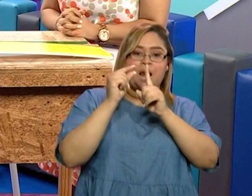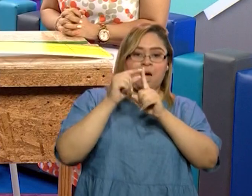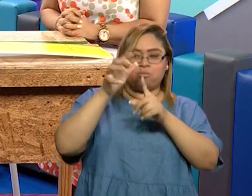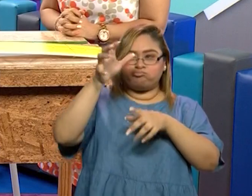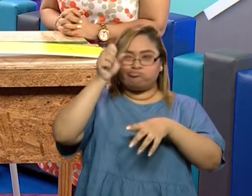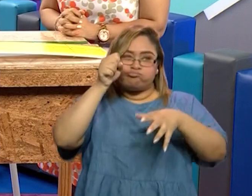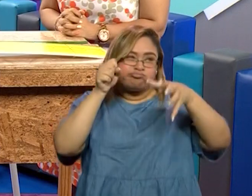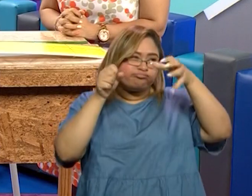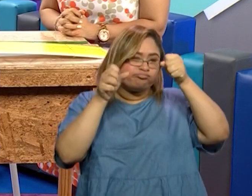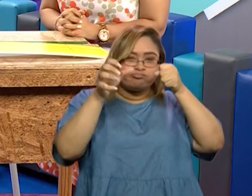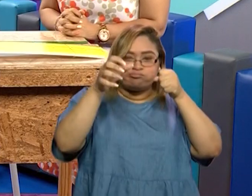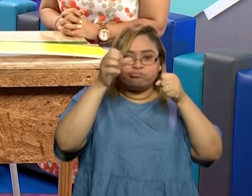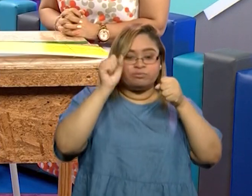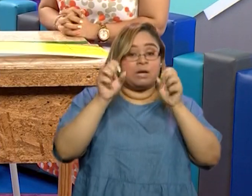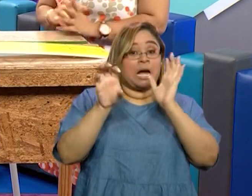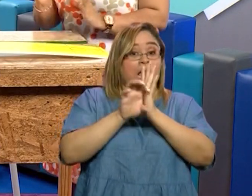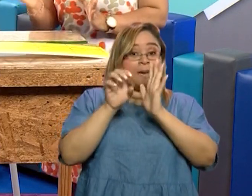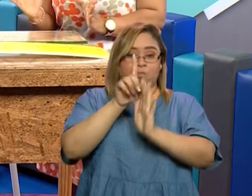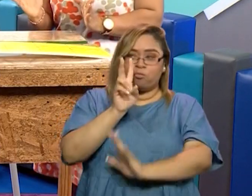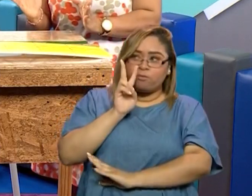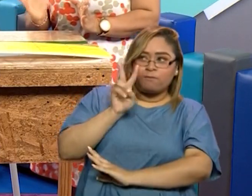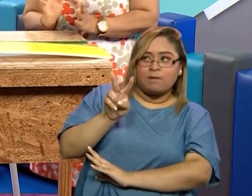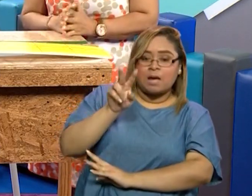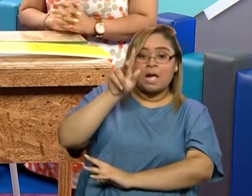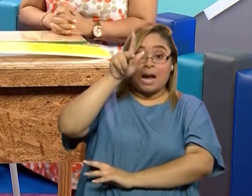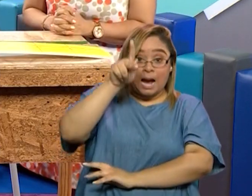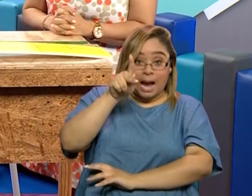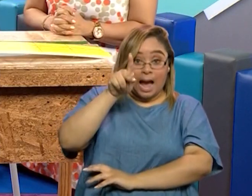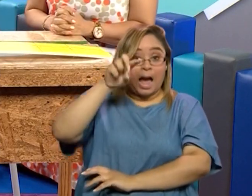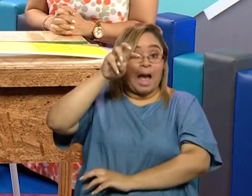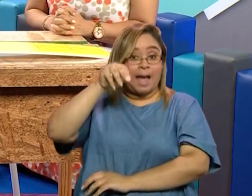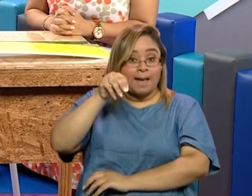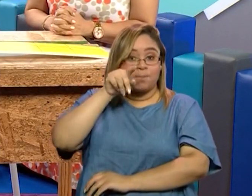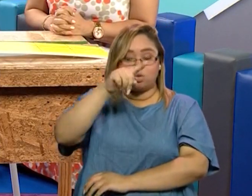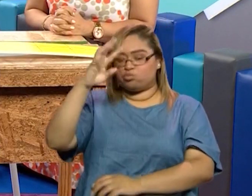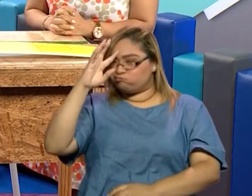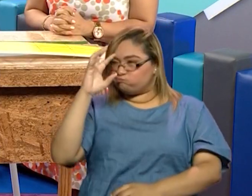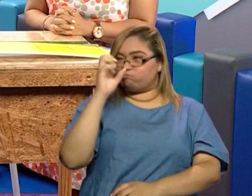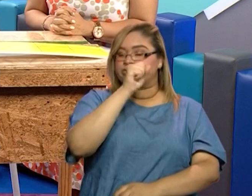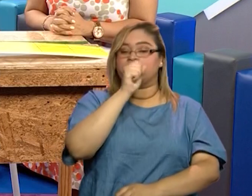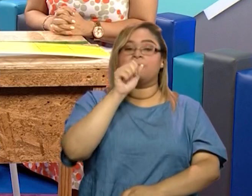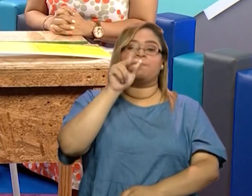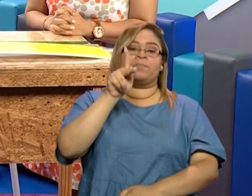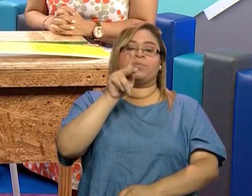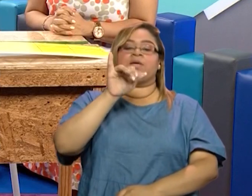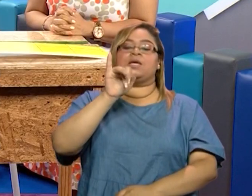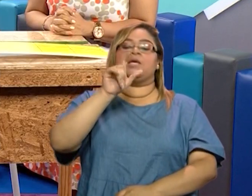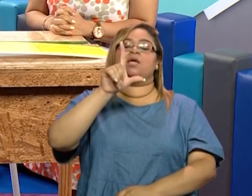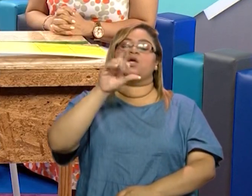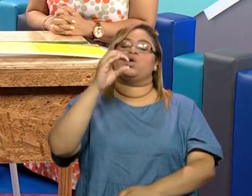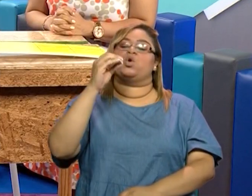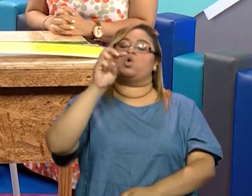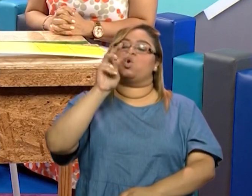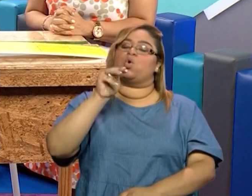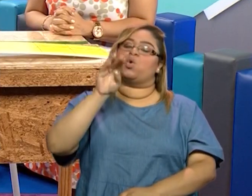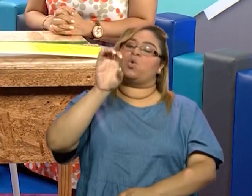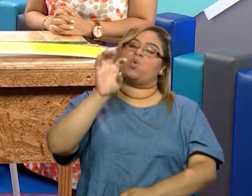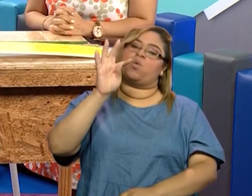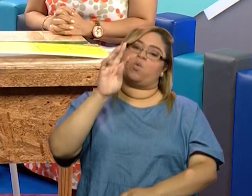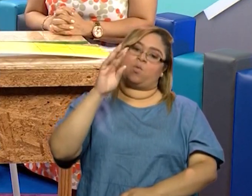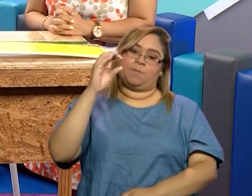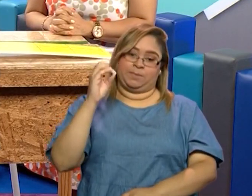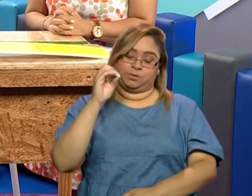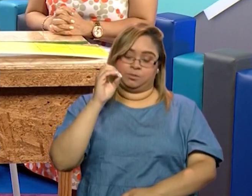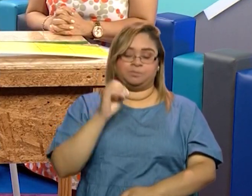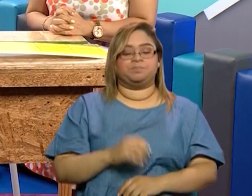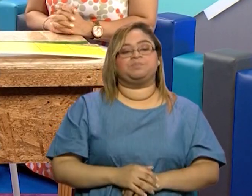vemos una K y una M, maestra, ¿de qué estamos hablando? De kilómetros. kilómetros. De kilómetros. Así que esto es una recomendación para